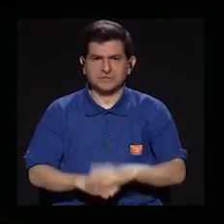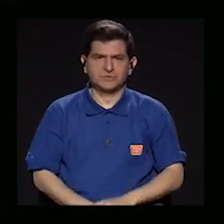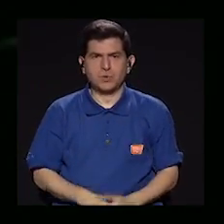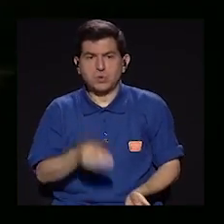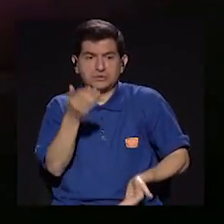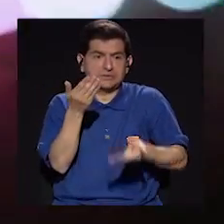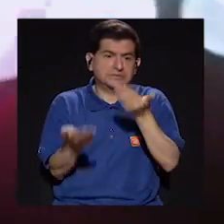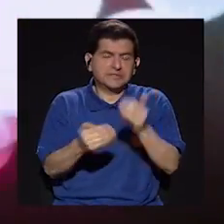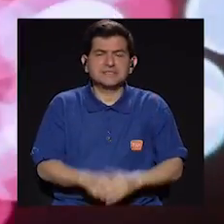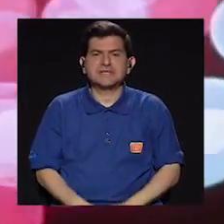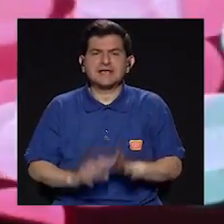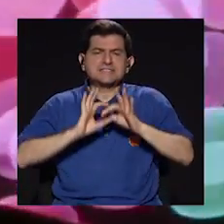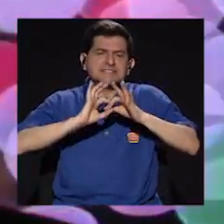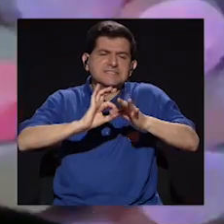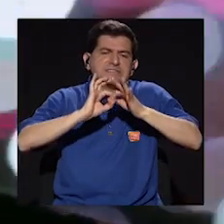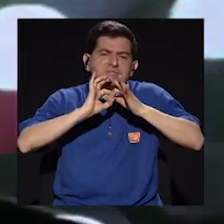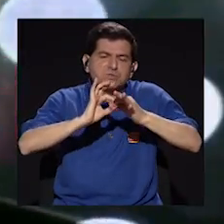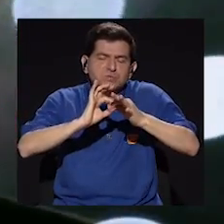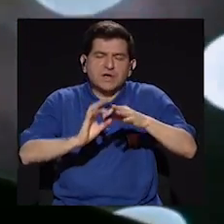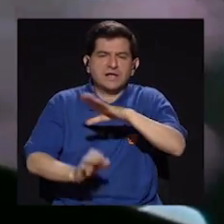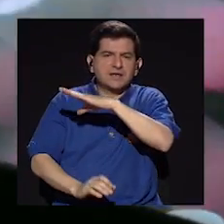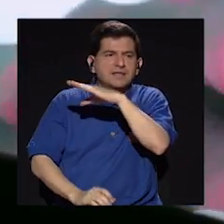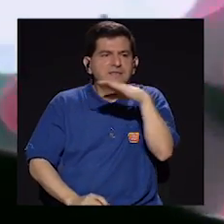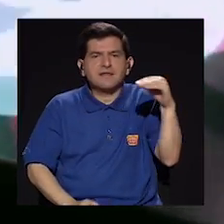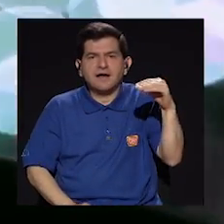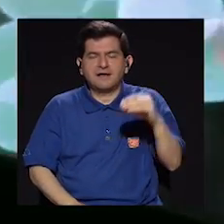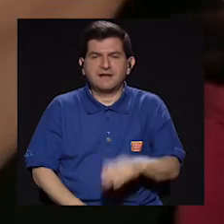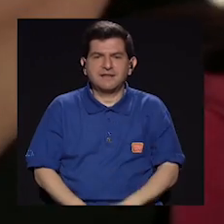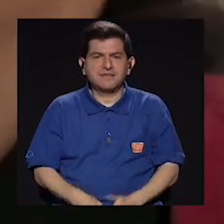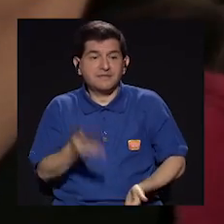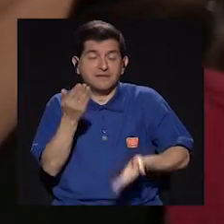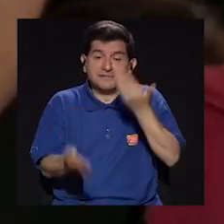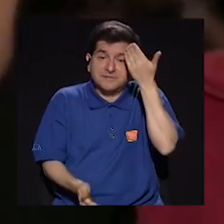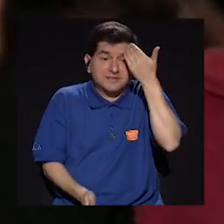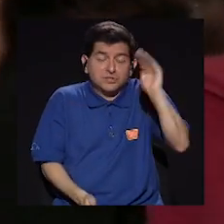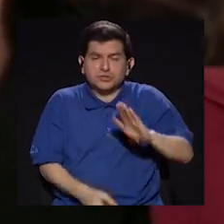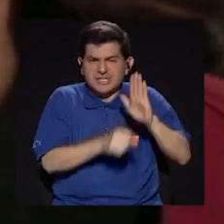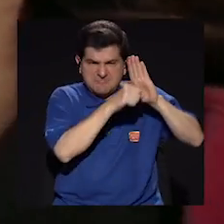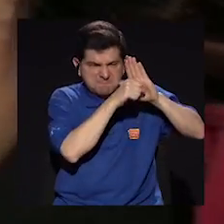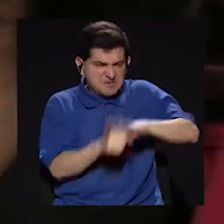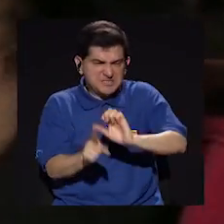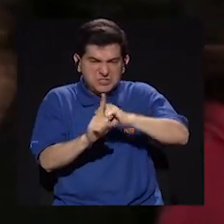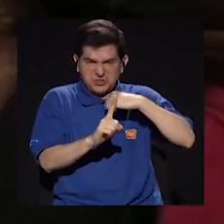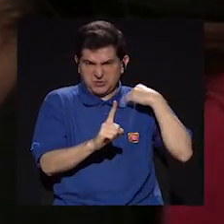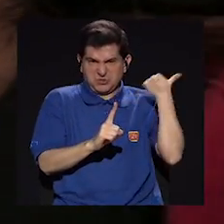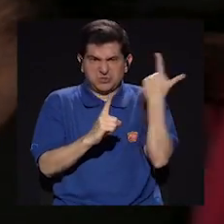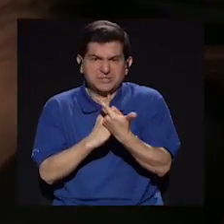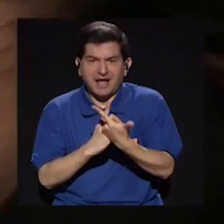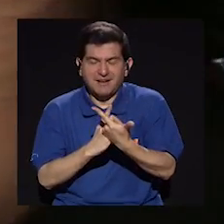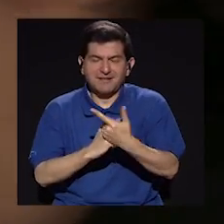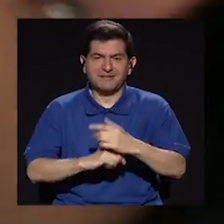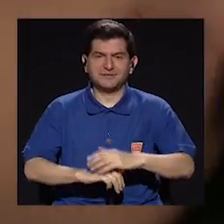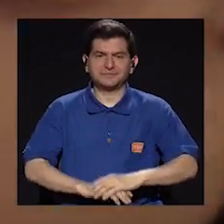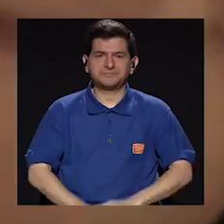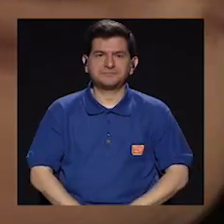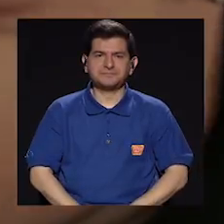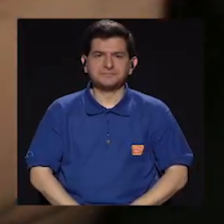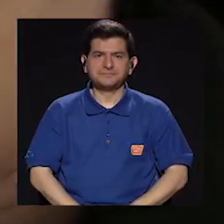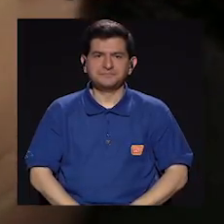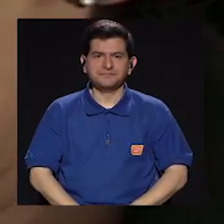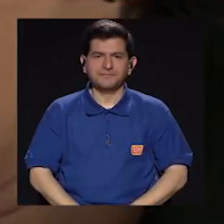la sexualidad y de esta como, no sé, represión social. Y